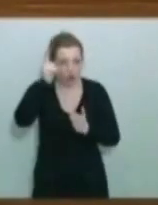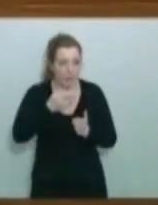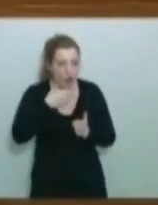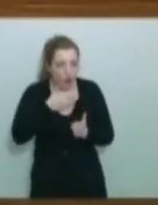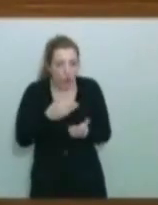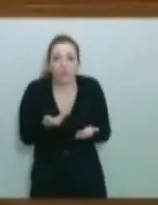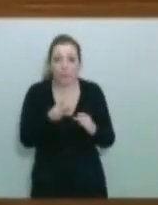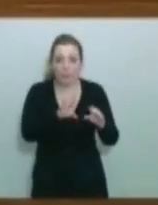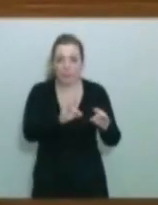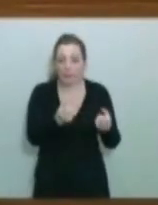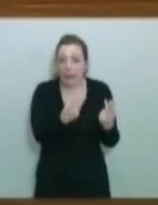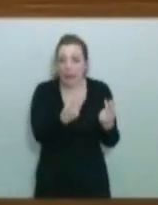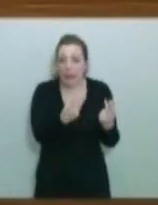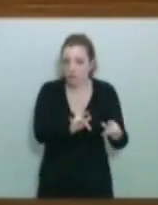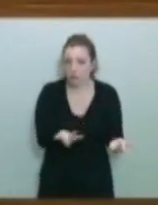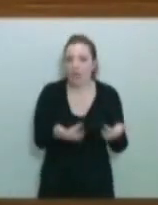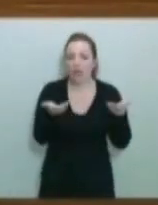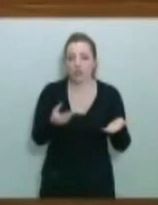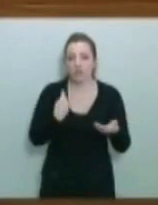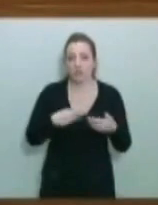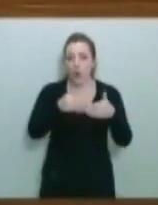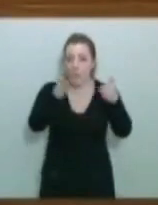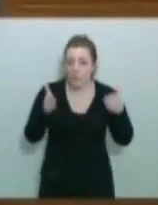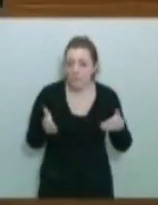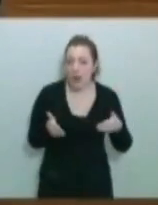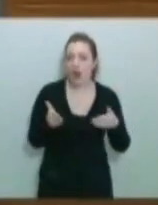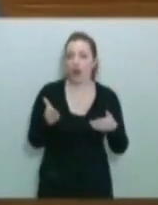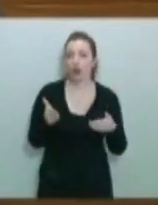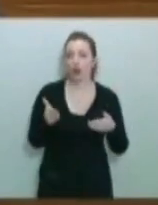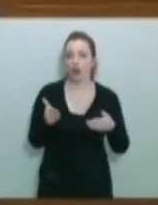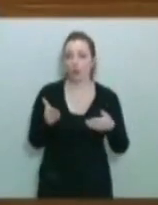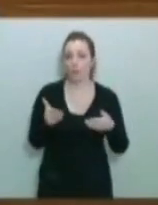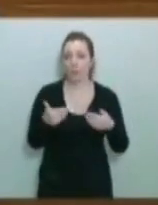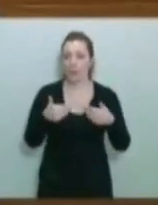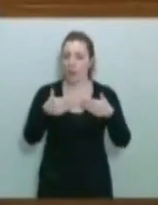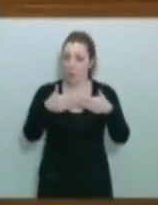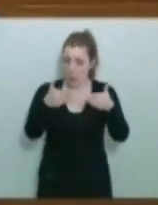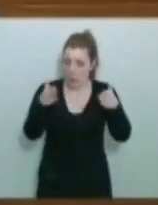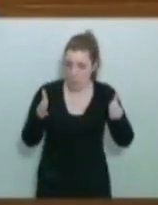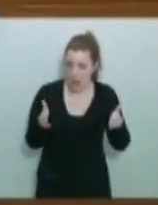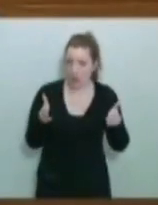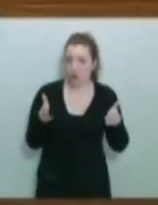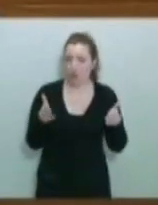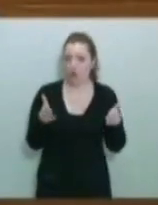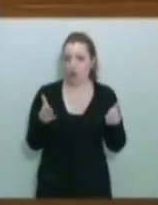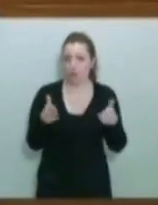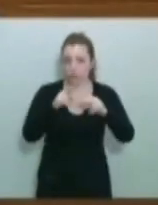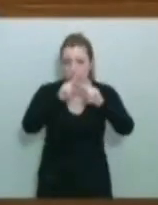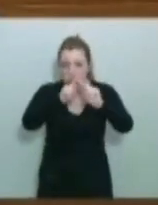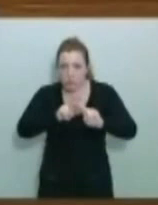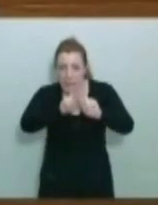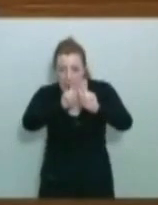Y, además, es que el marco en el que se van a conocer precisamente es en el marco de la revisión de